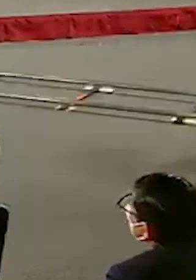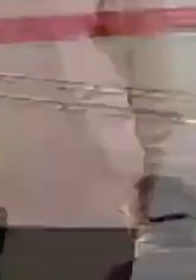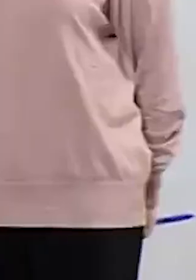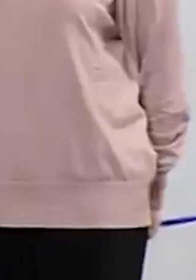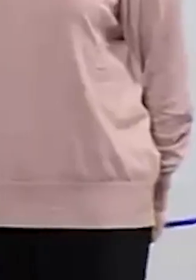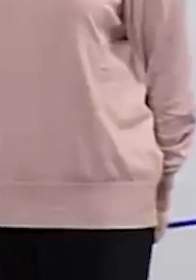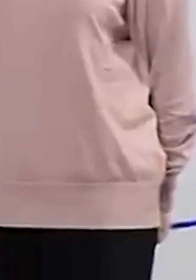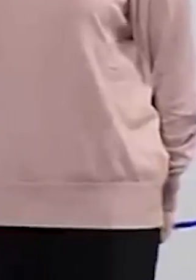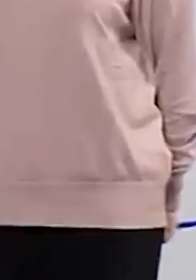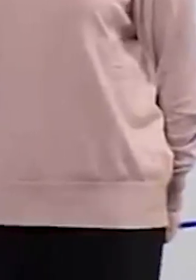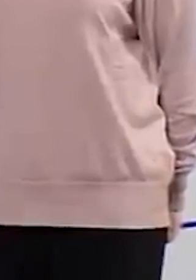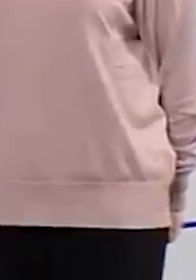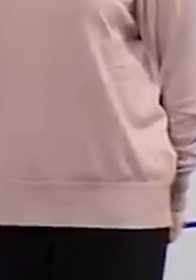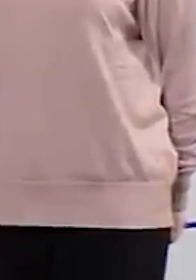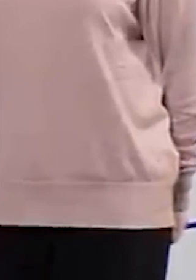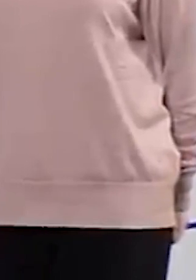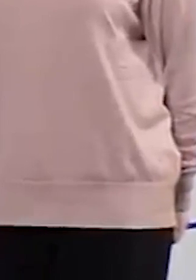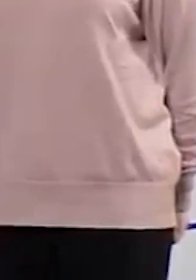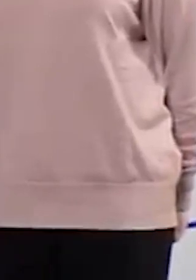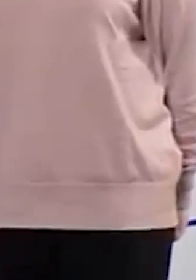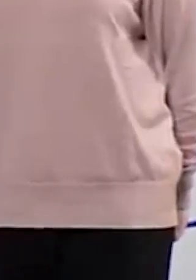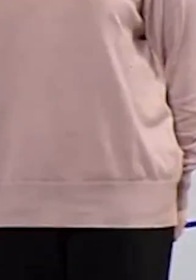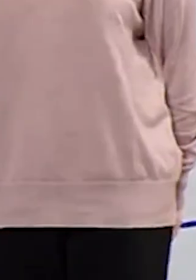Muchas felicidades.